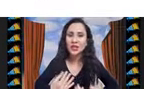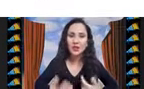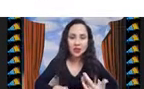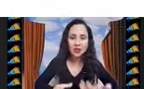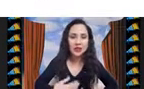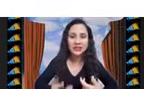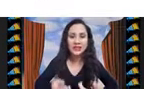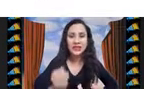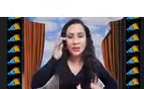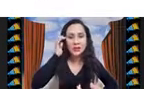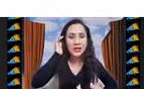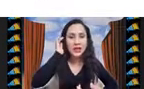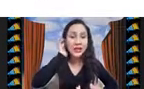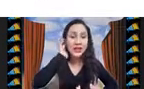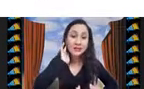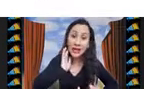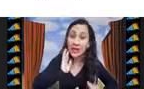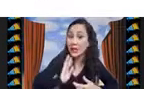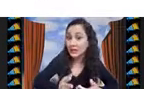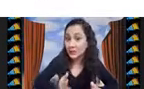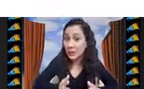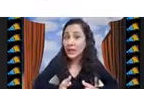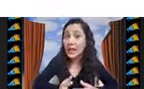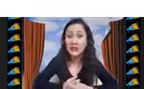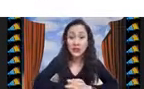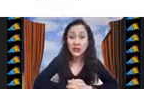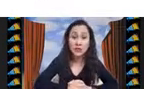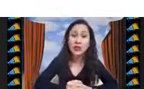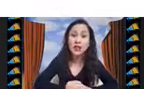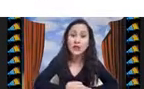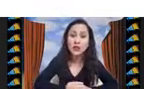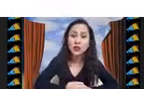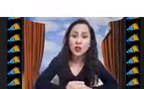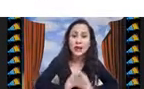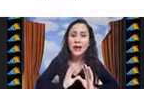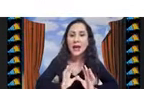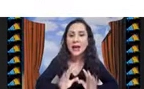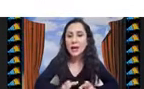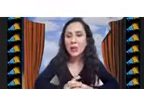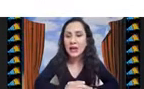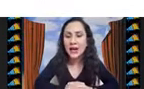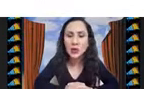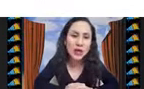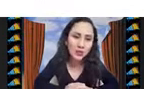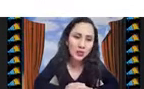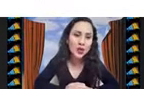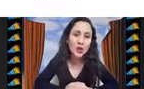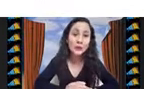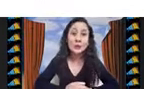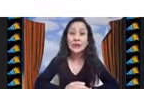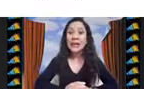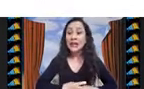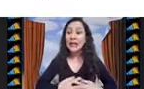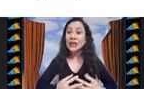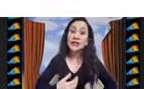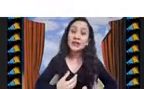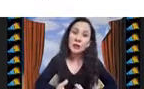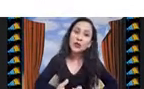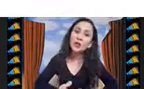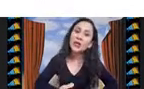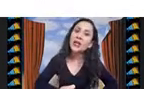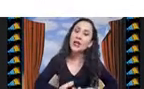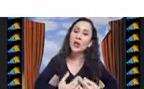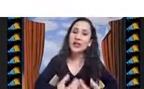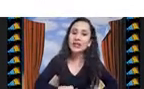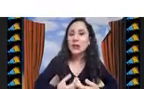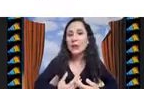entonces cada vez que nosotros asignáramos valores a esas variables que definen la función, evaluaríamos la función, y lo